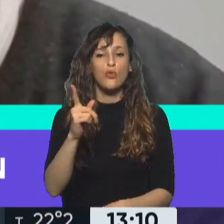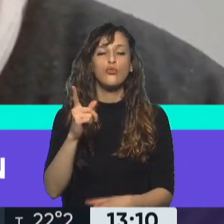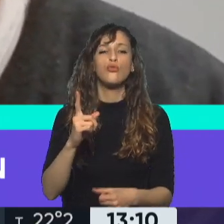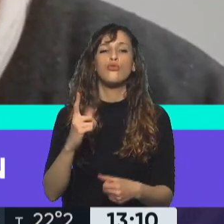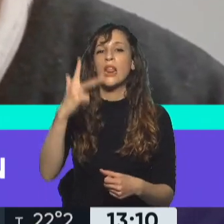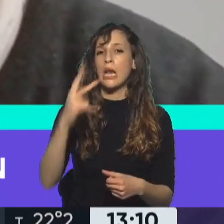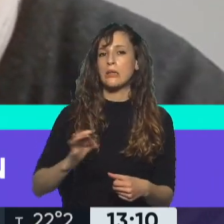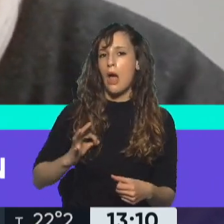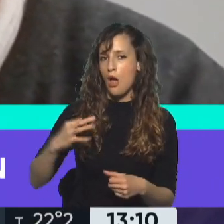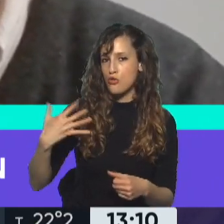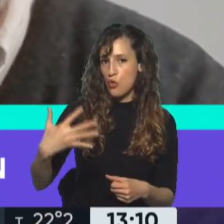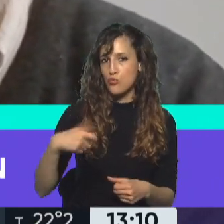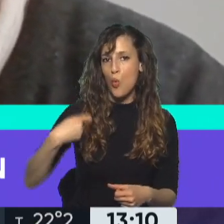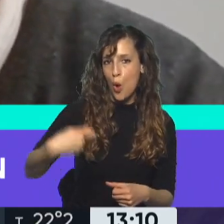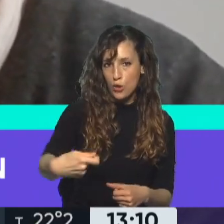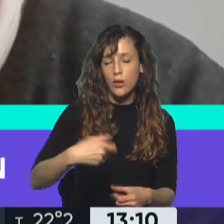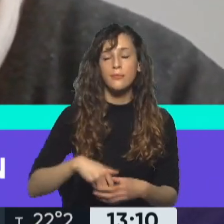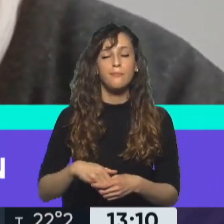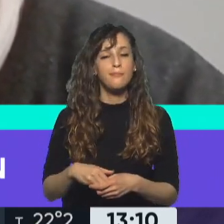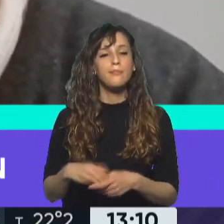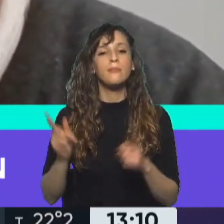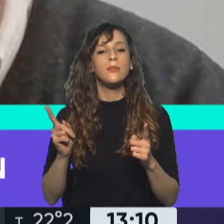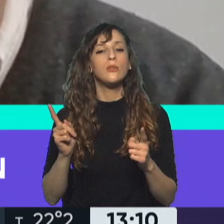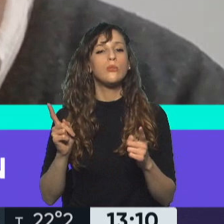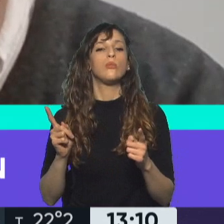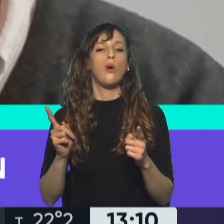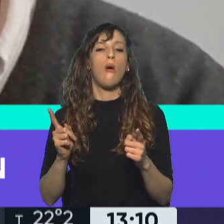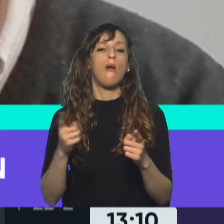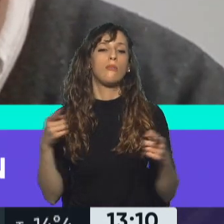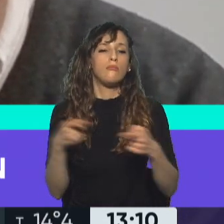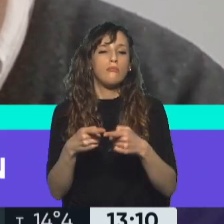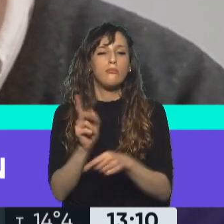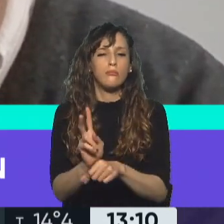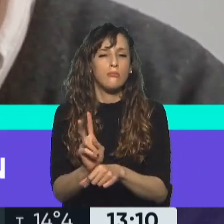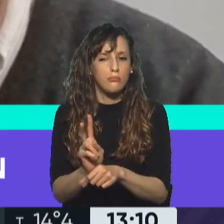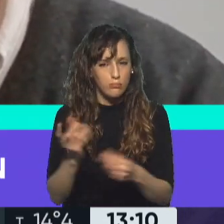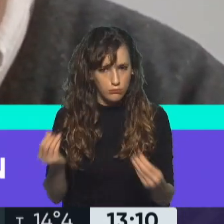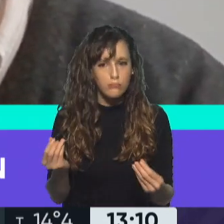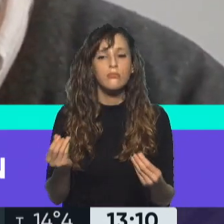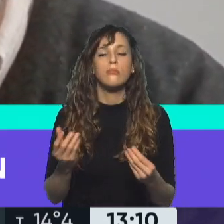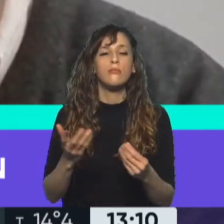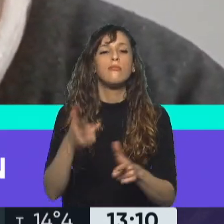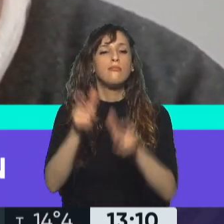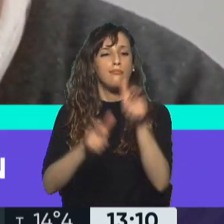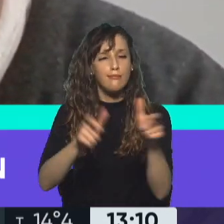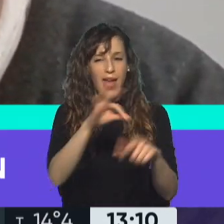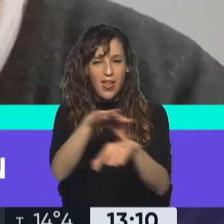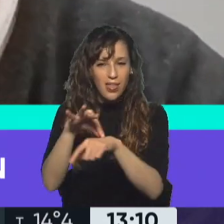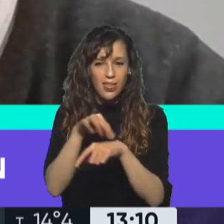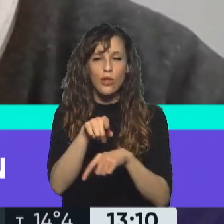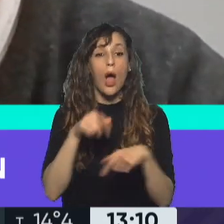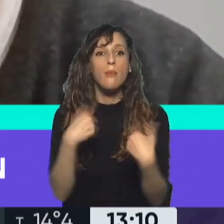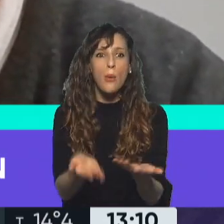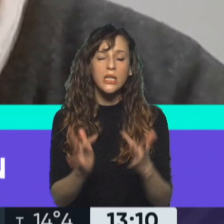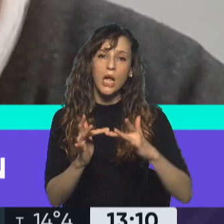años y de esta manera también cuidar y seguir estimulando a nuestros médicos para que utilicen esta herramienta que